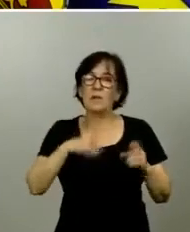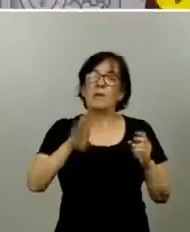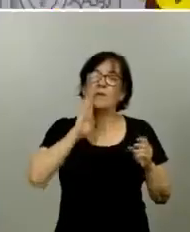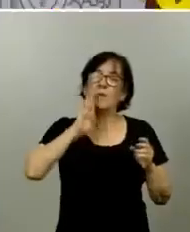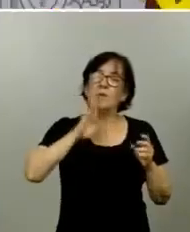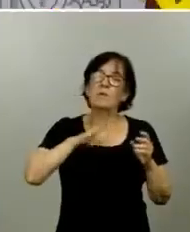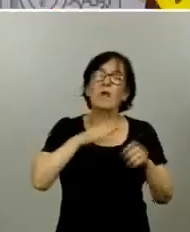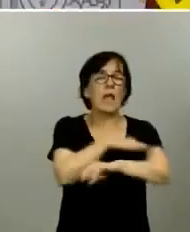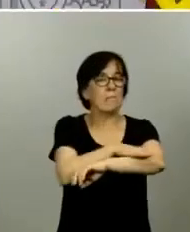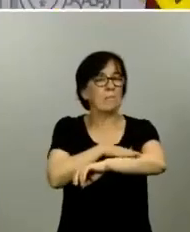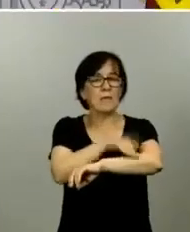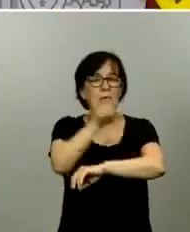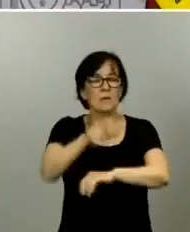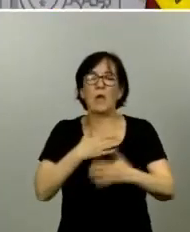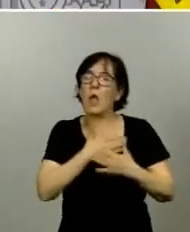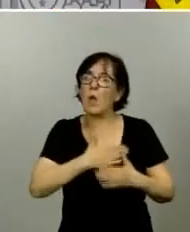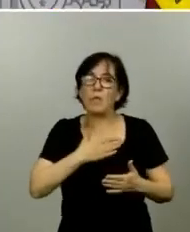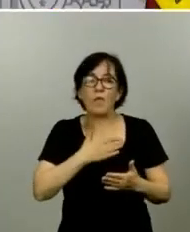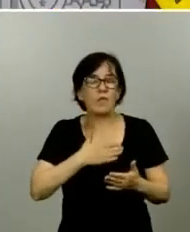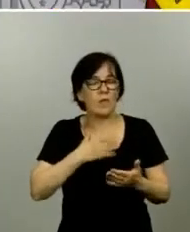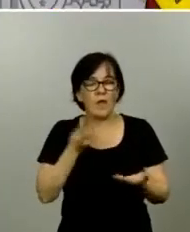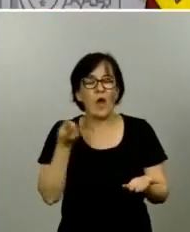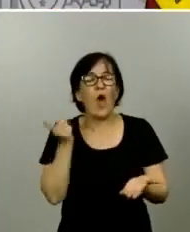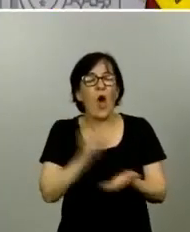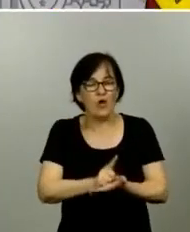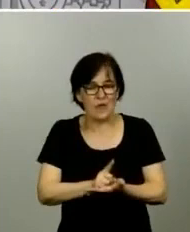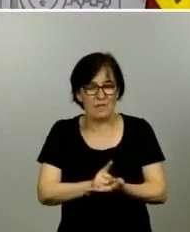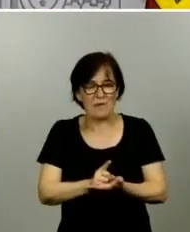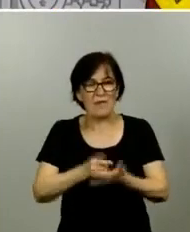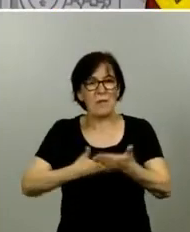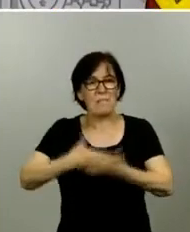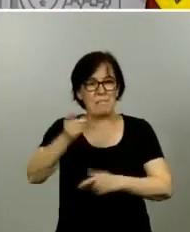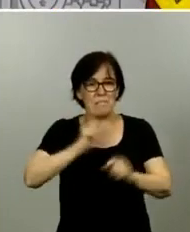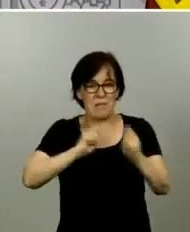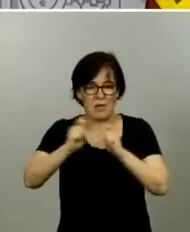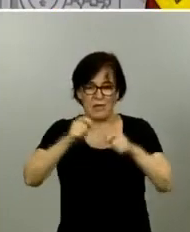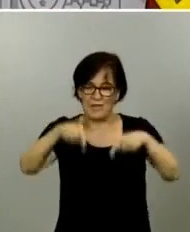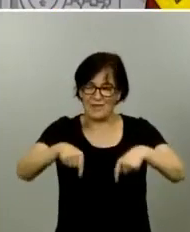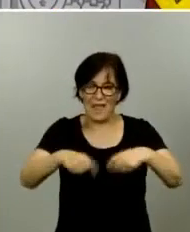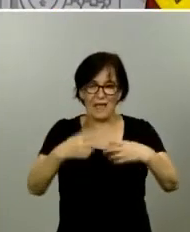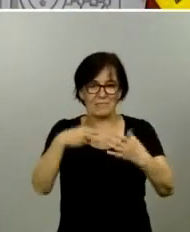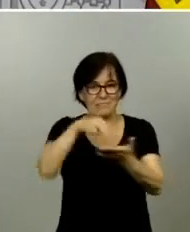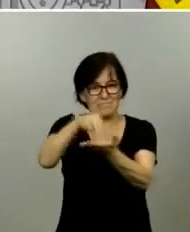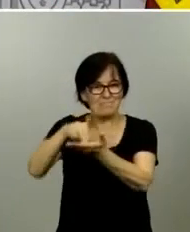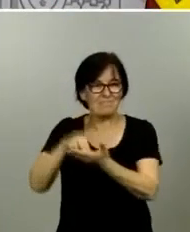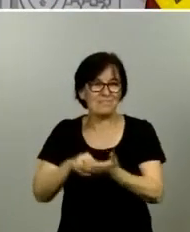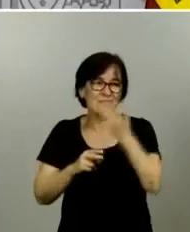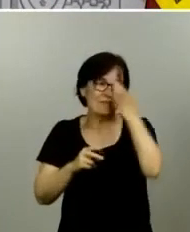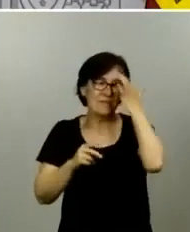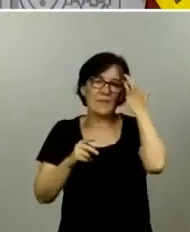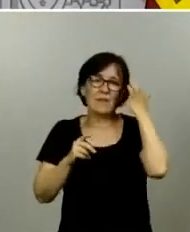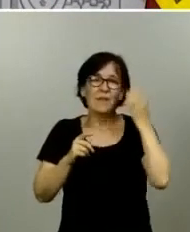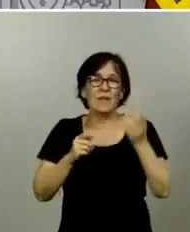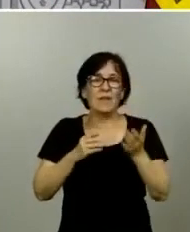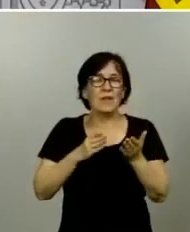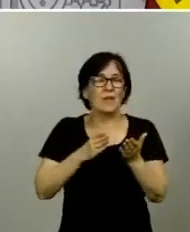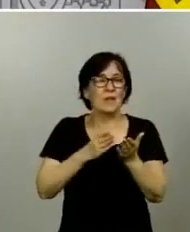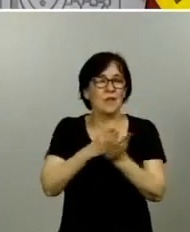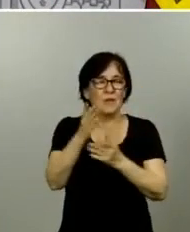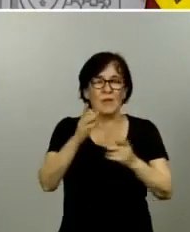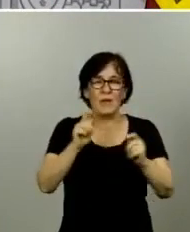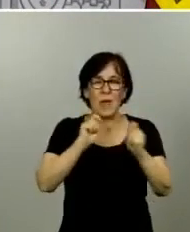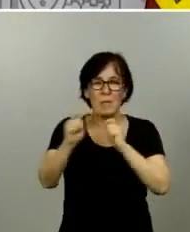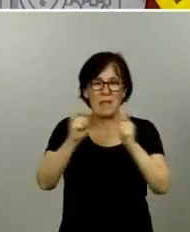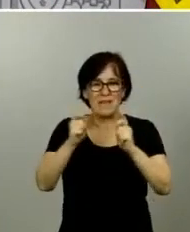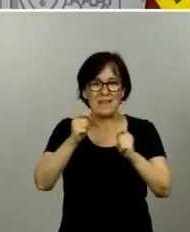ministro es un placer volver a tener periodistas aquí. La verdad es que las rodas de prensa virtuales